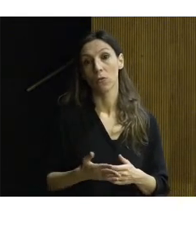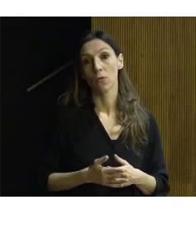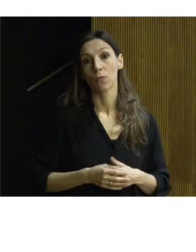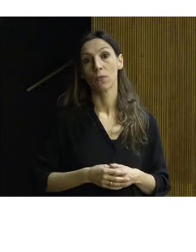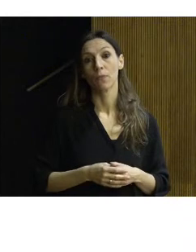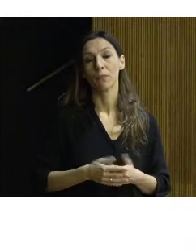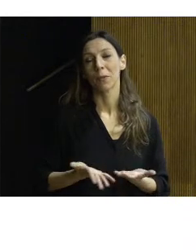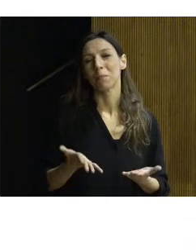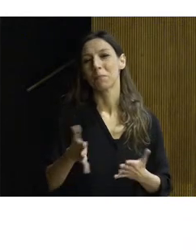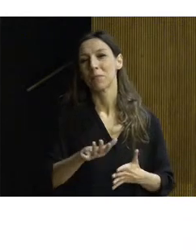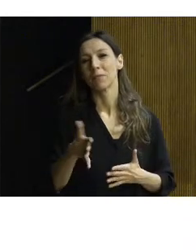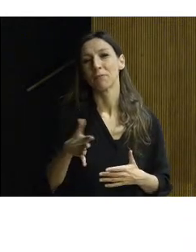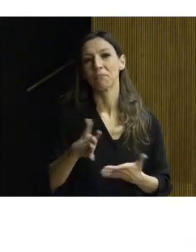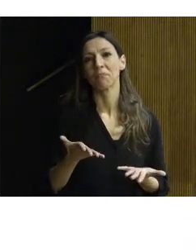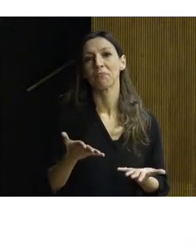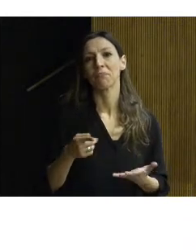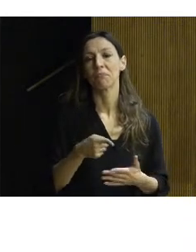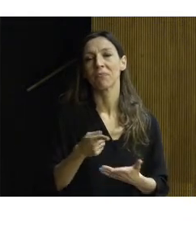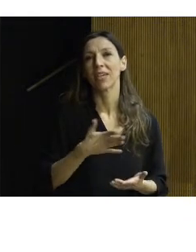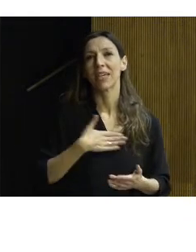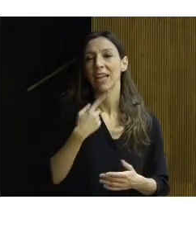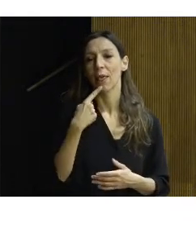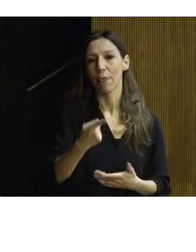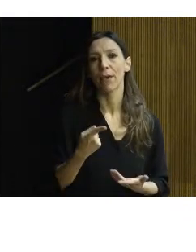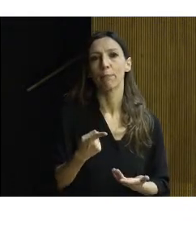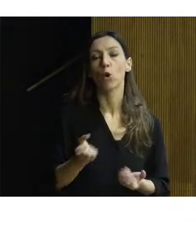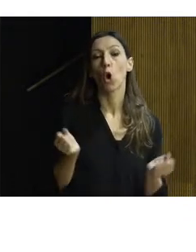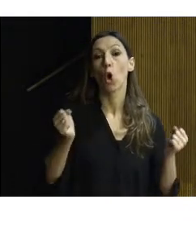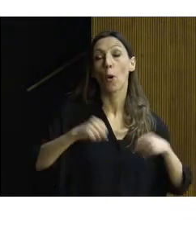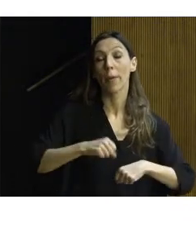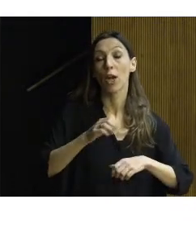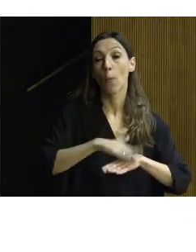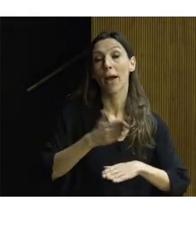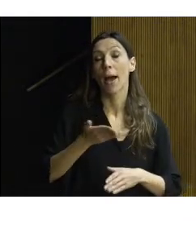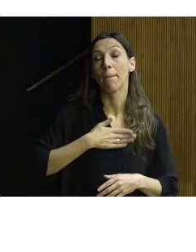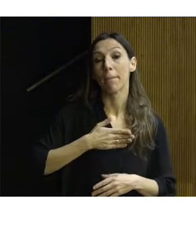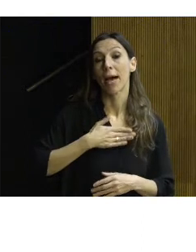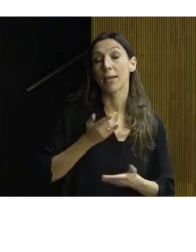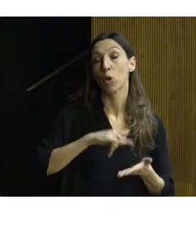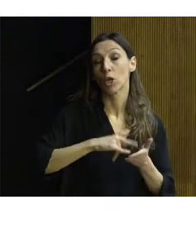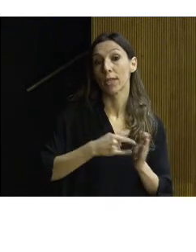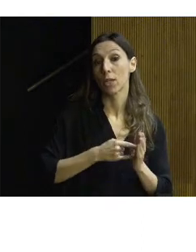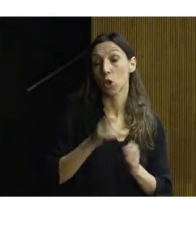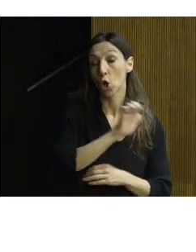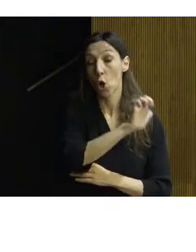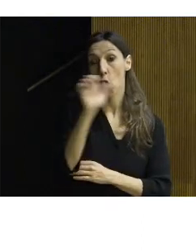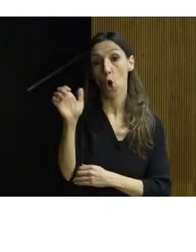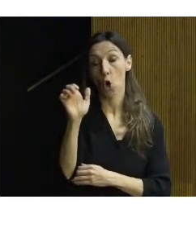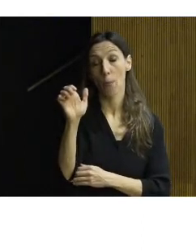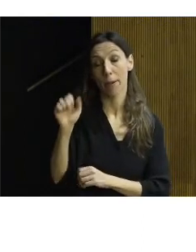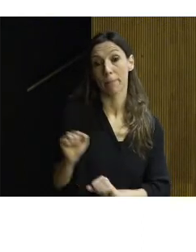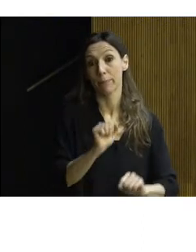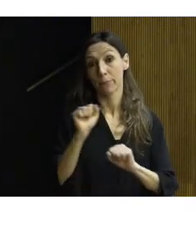bueno, más o menos, esto nos viene a decir el convenio para la salvaguarda del patrimonio arquitectónico de Europa, que dice que el patrimonio